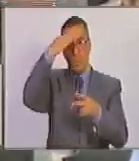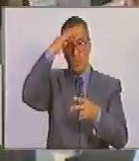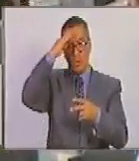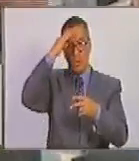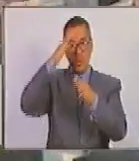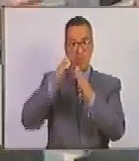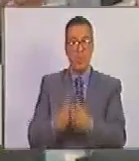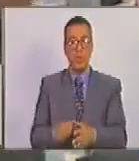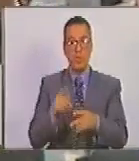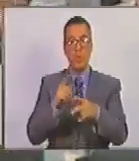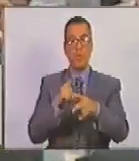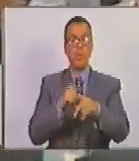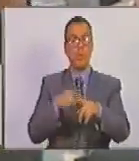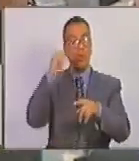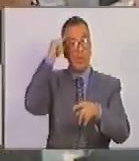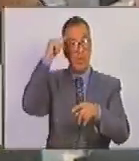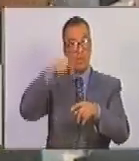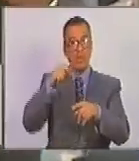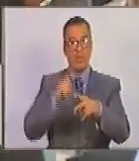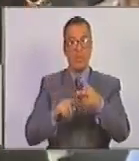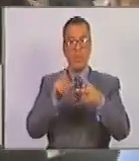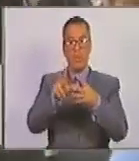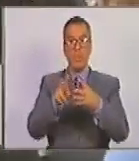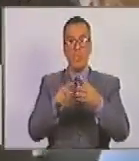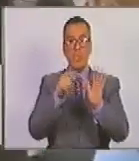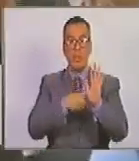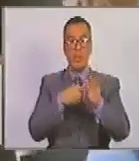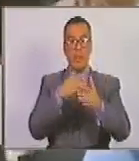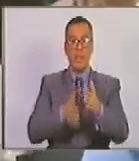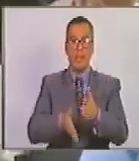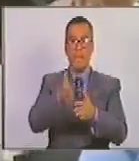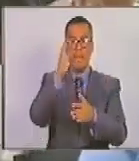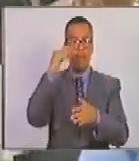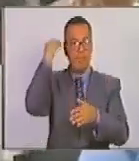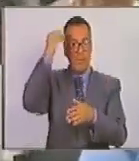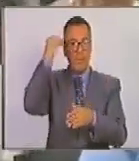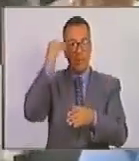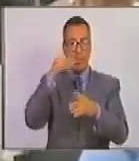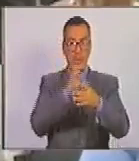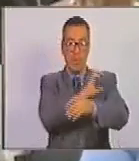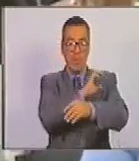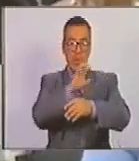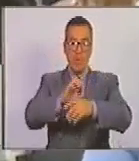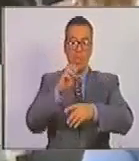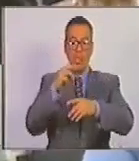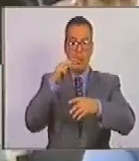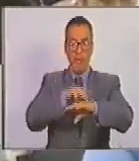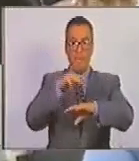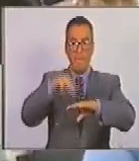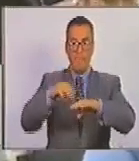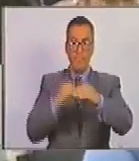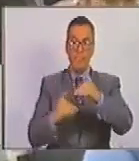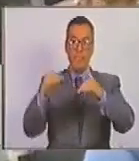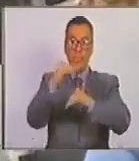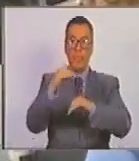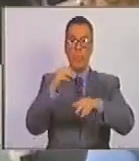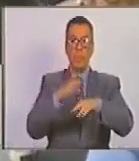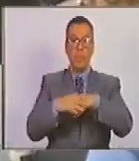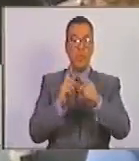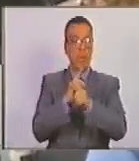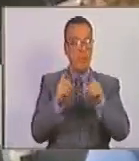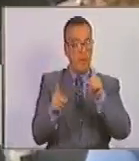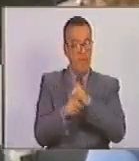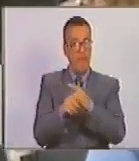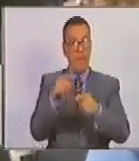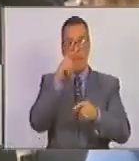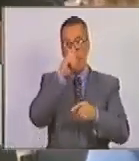Entonces fueron tres momentos que hoy día son parte de la columna vertebral del pensamiento, la ética, la moral y que nos mantienen de pie de lo que fue ese cambio de